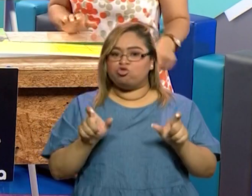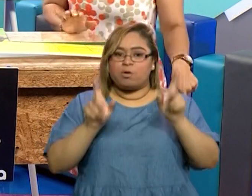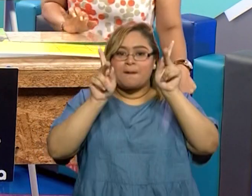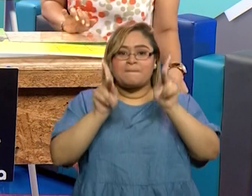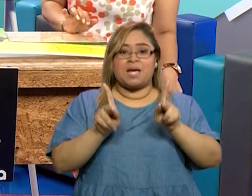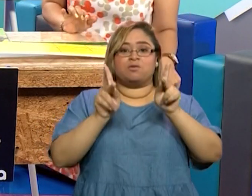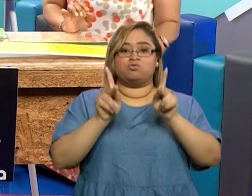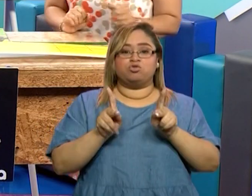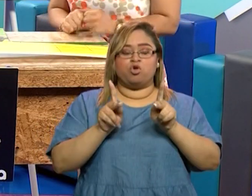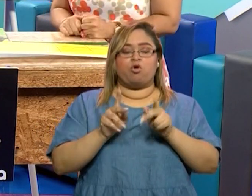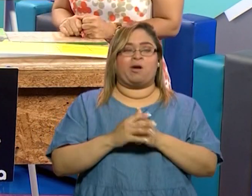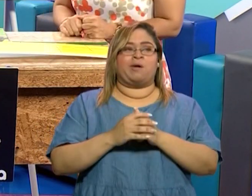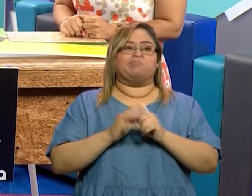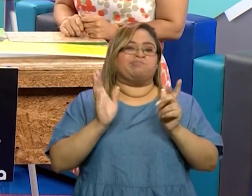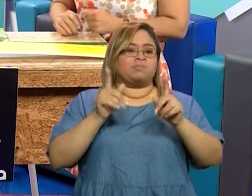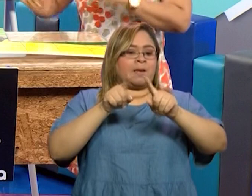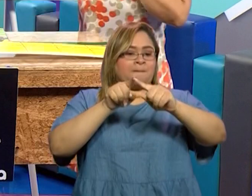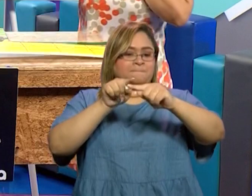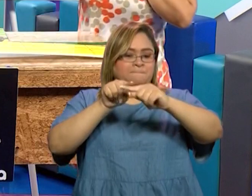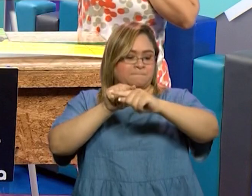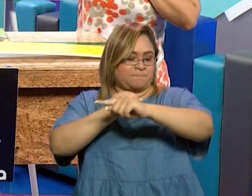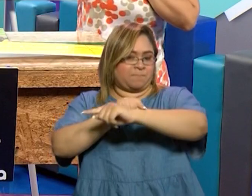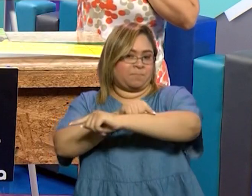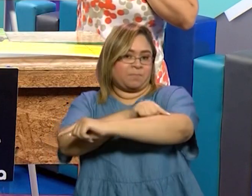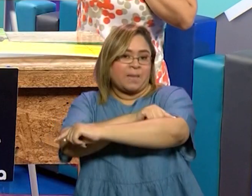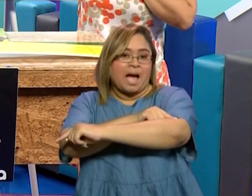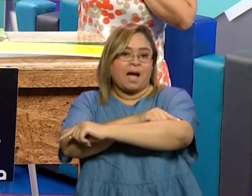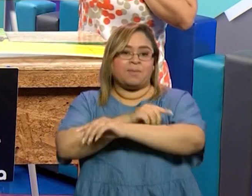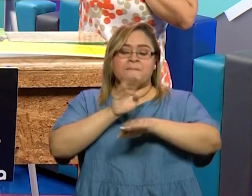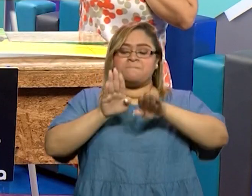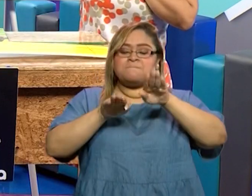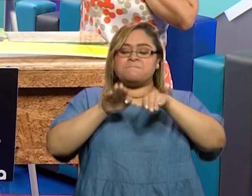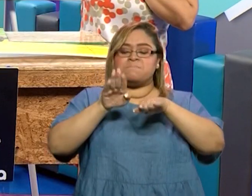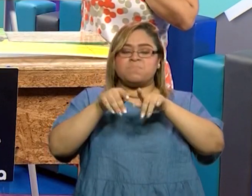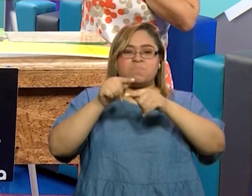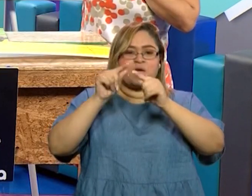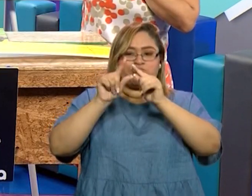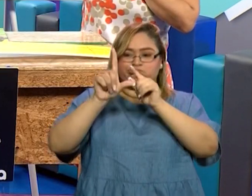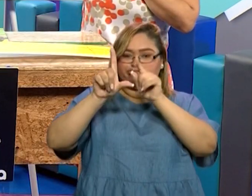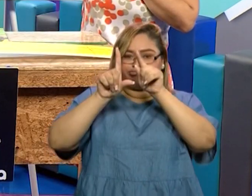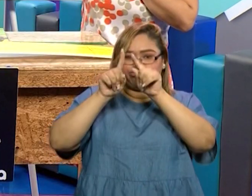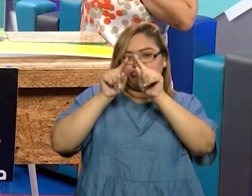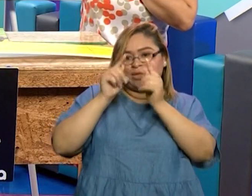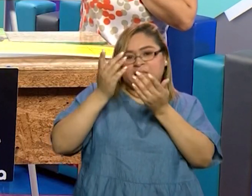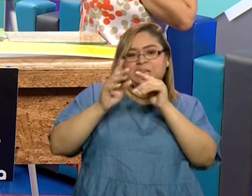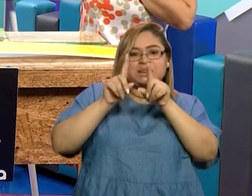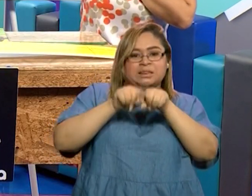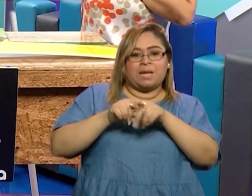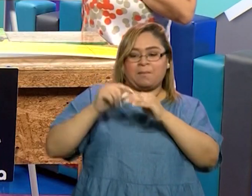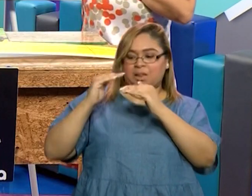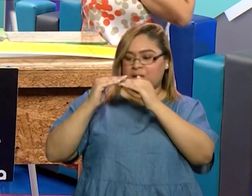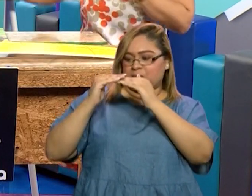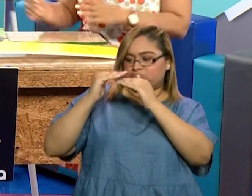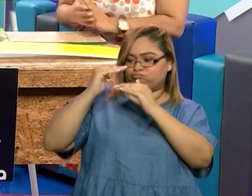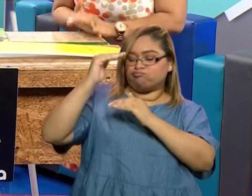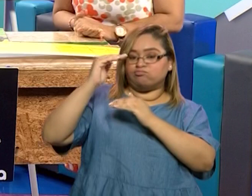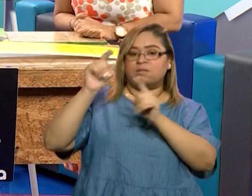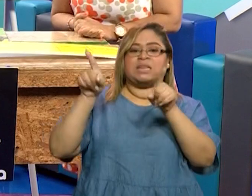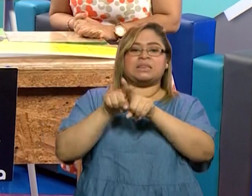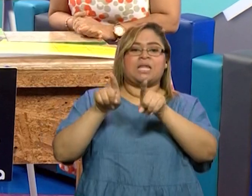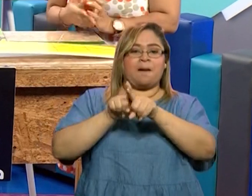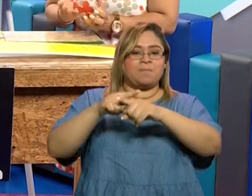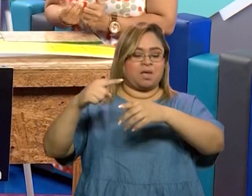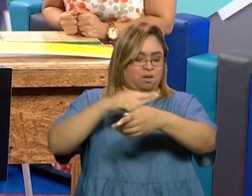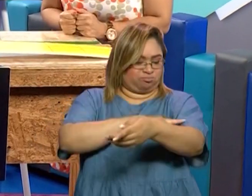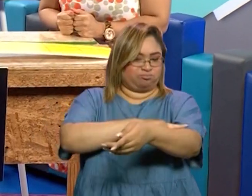por el pie, por esto que ellos le llamaban una brasa, pero